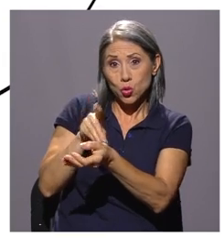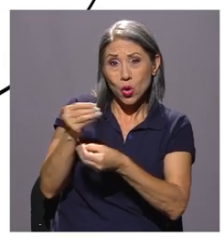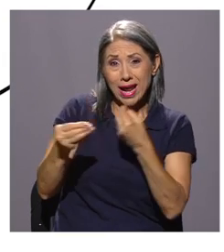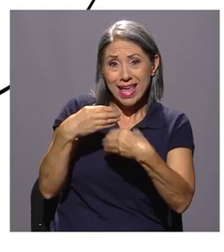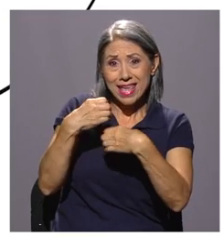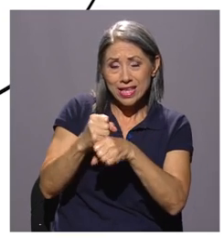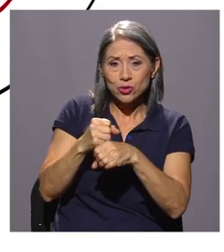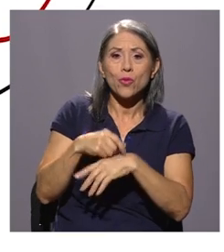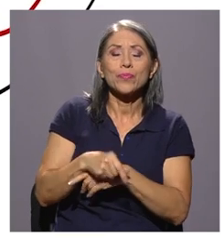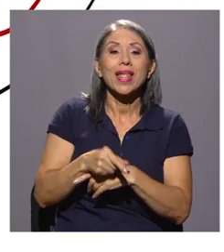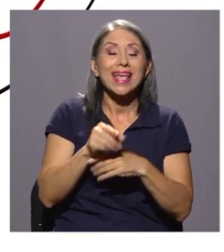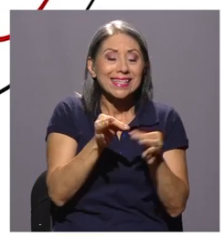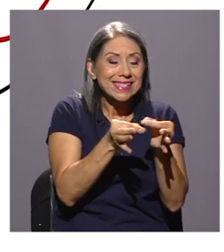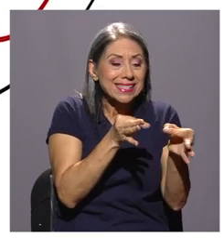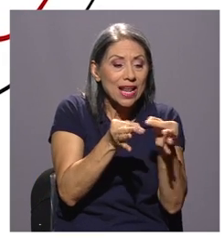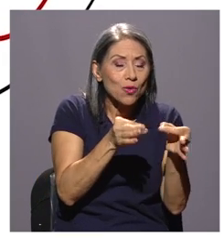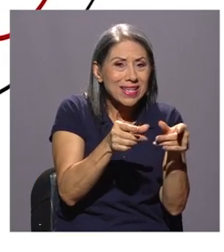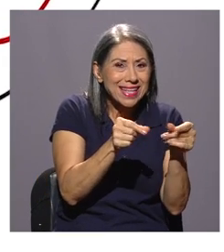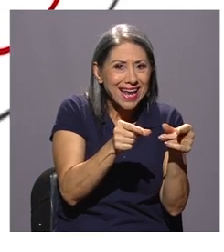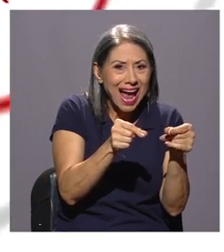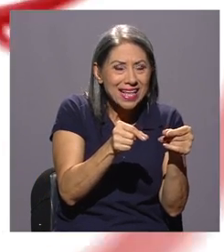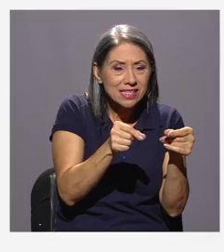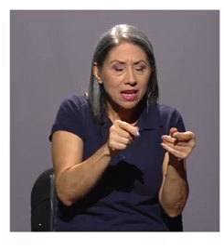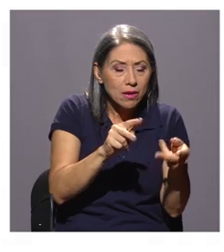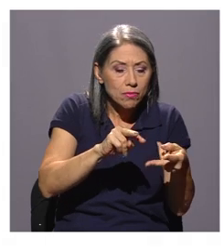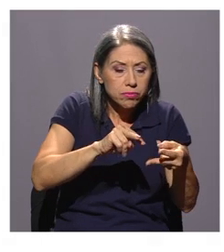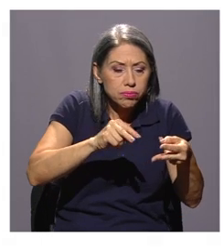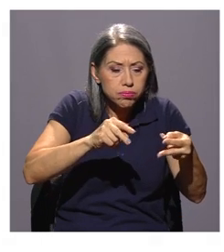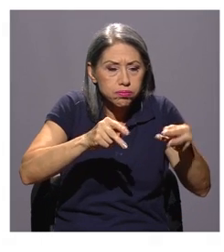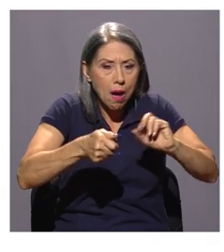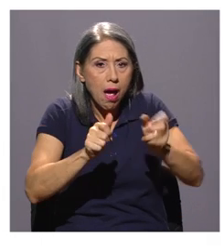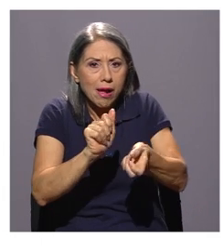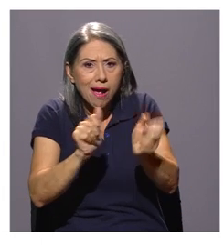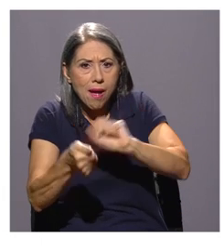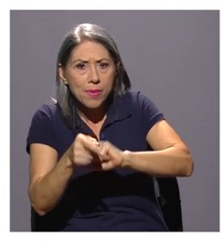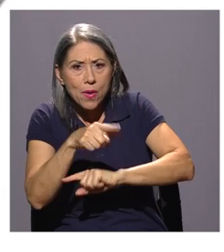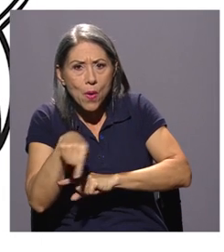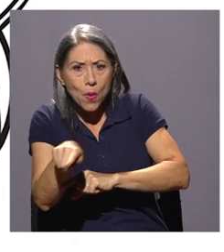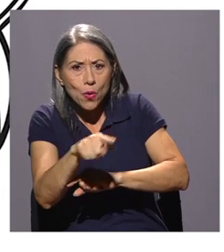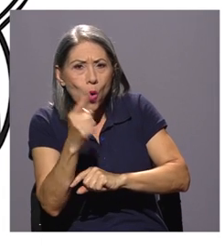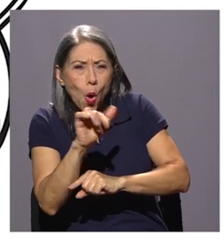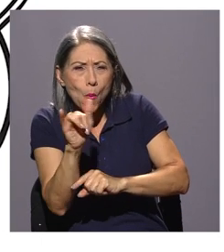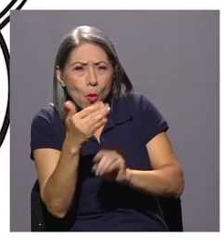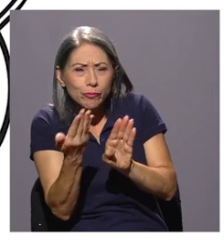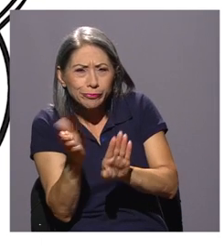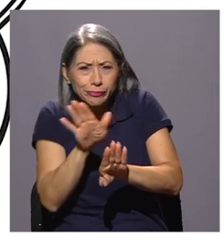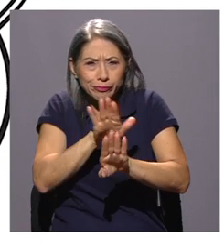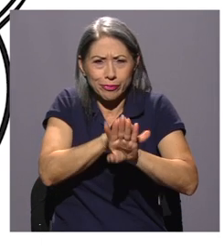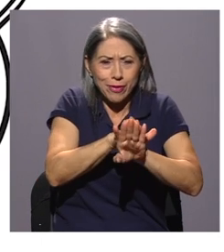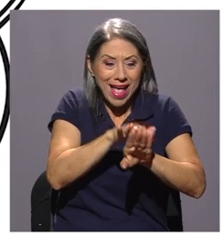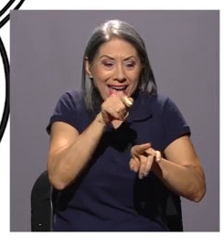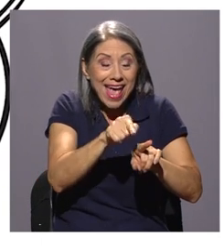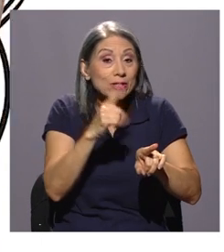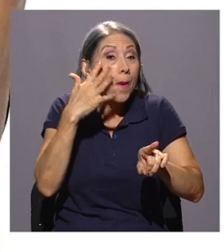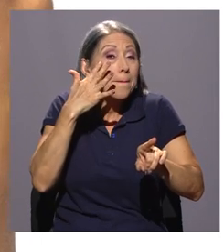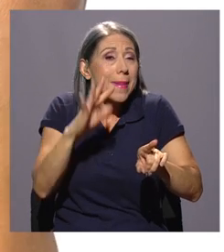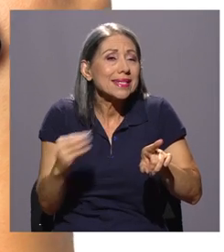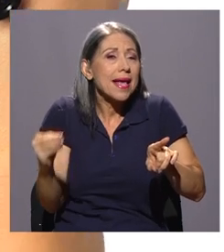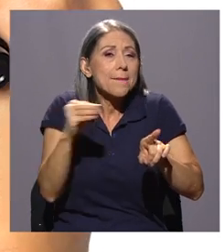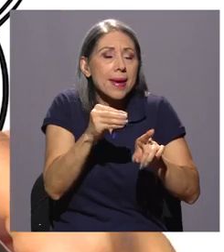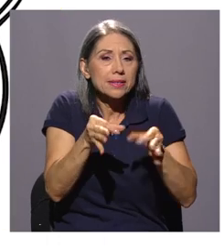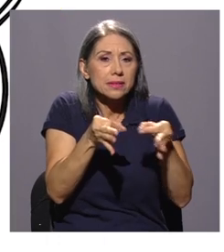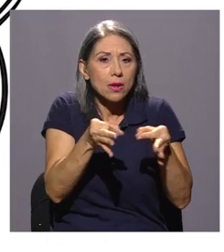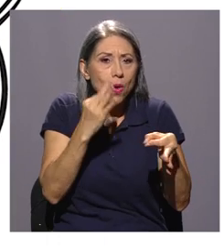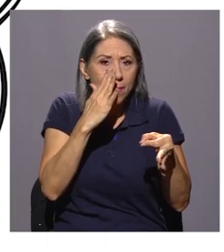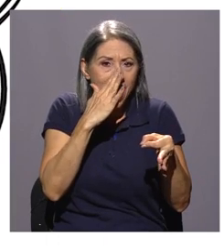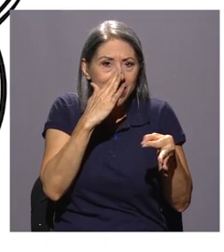genéticamente células de cáncer de melanoma y les provocó una reversión del fenotipo, lo que escondió su identidad hizo que se asemejaran más a